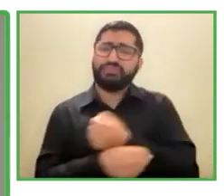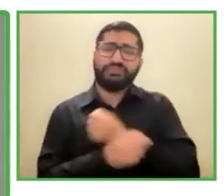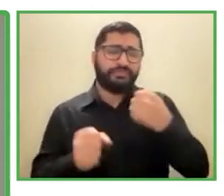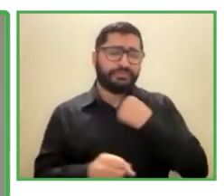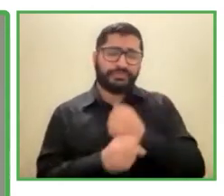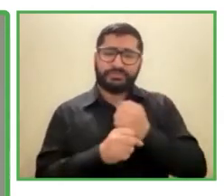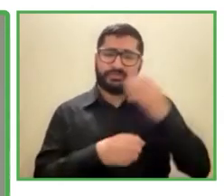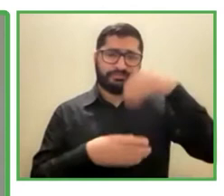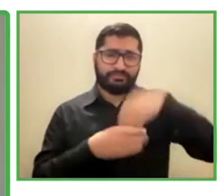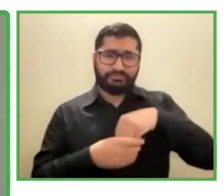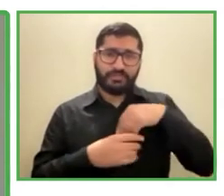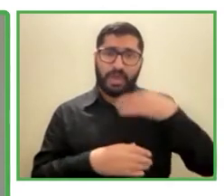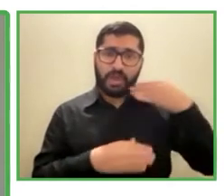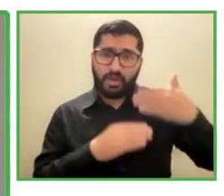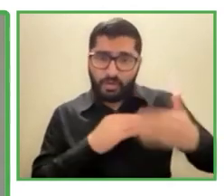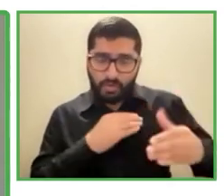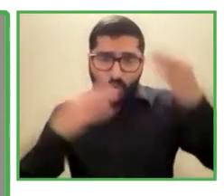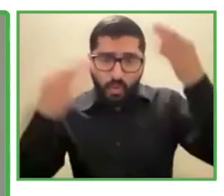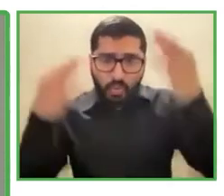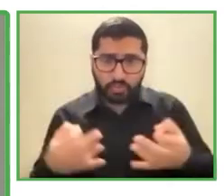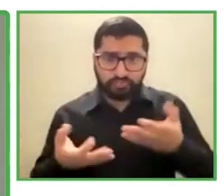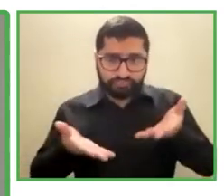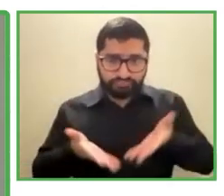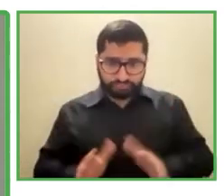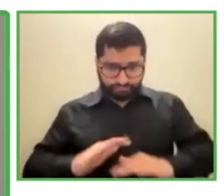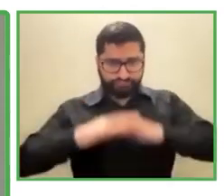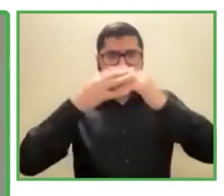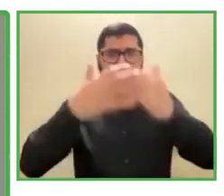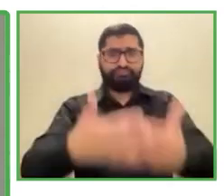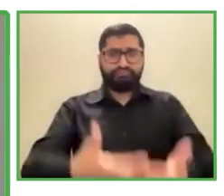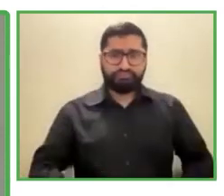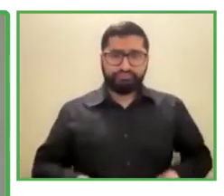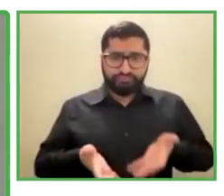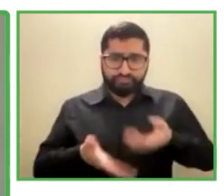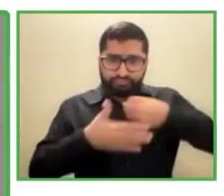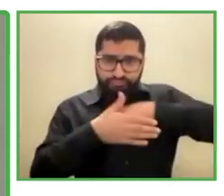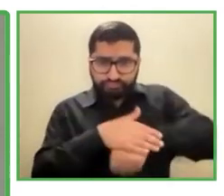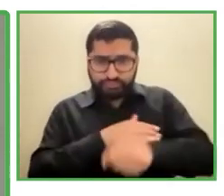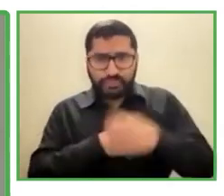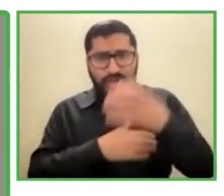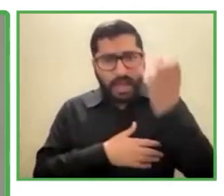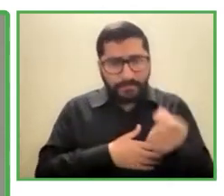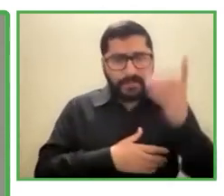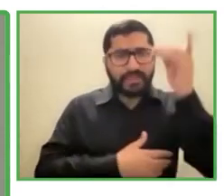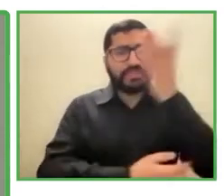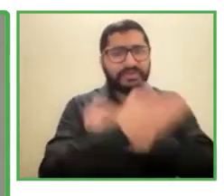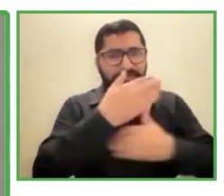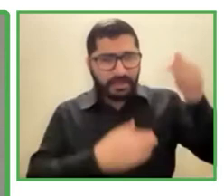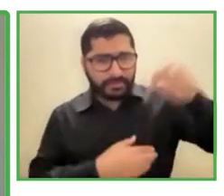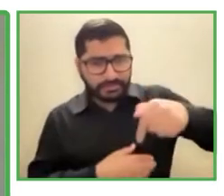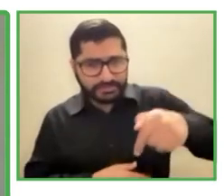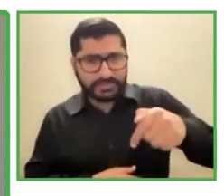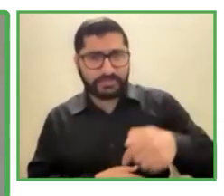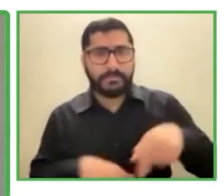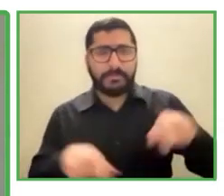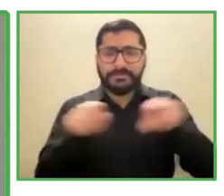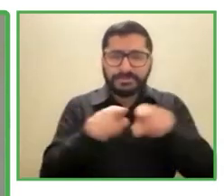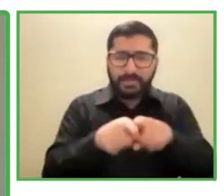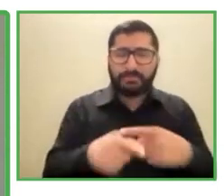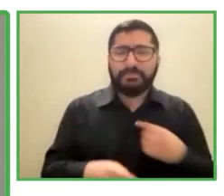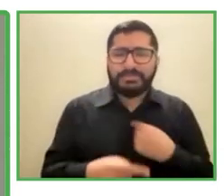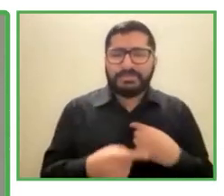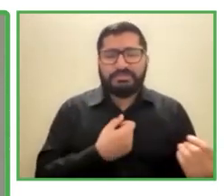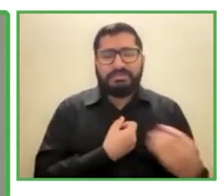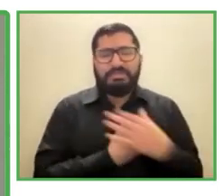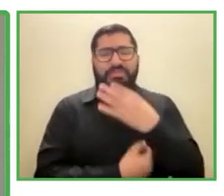y ahora tengo un niño de 8 años de edad, pero el mismo afectó mis riñones, desarrollando un síndrome nefrótico